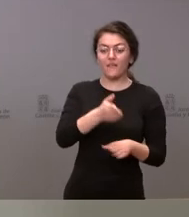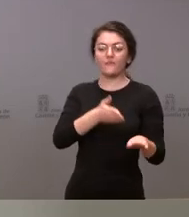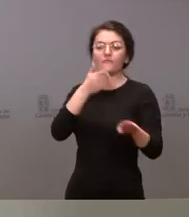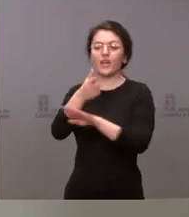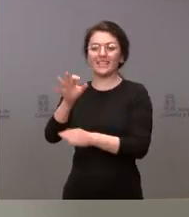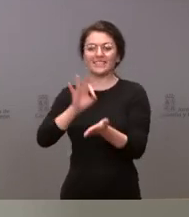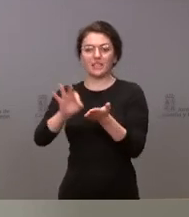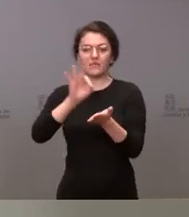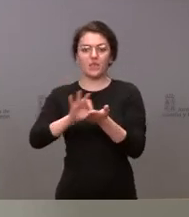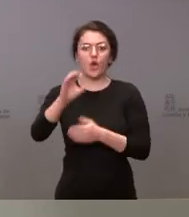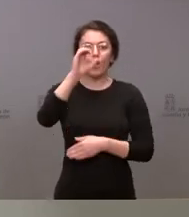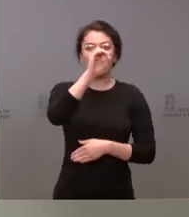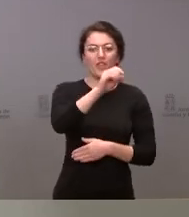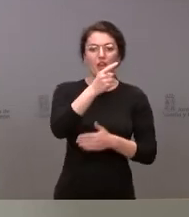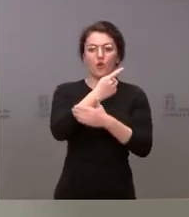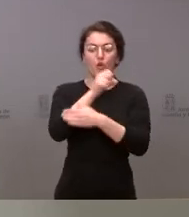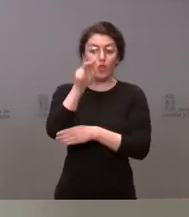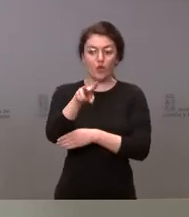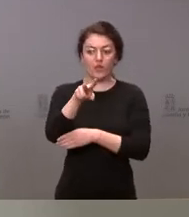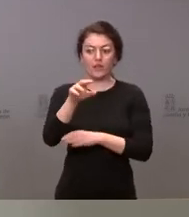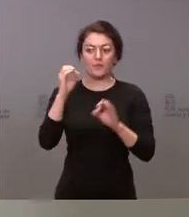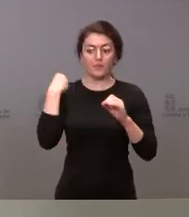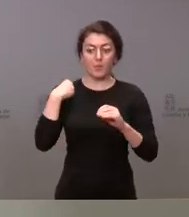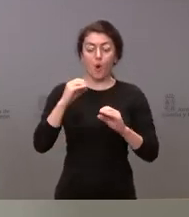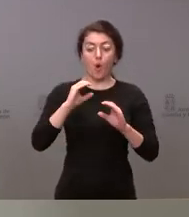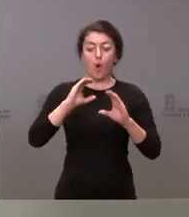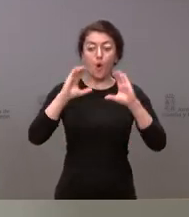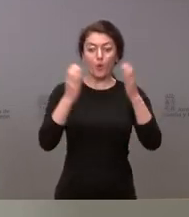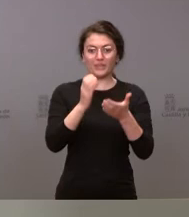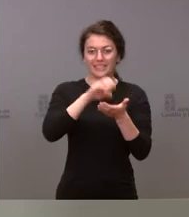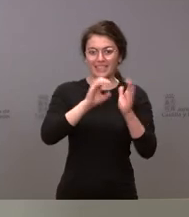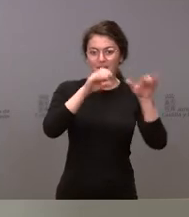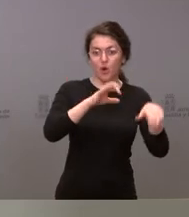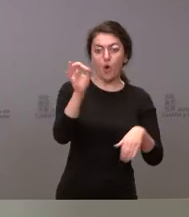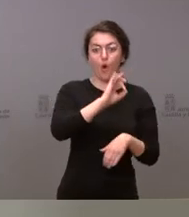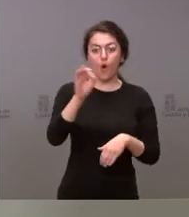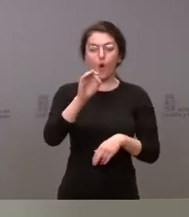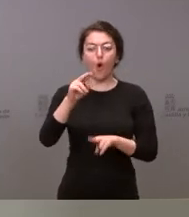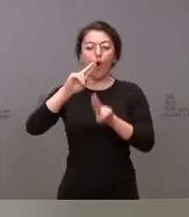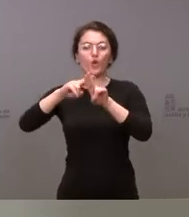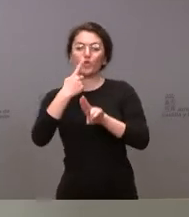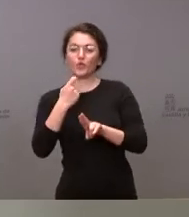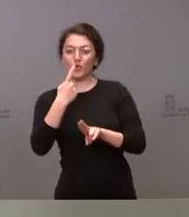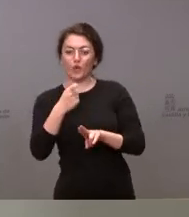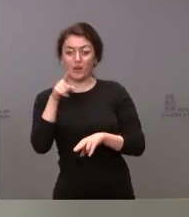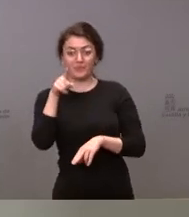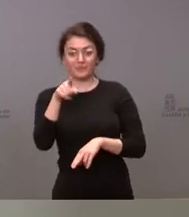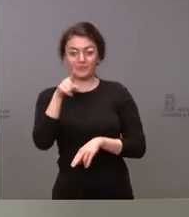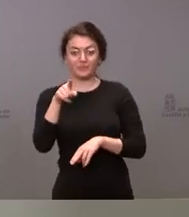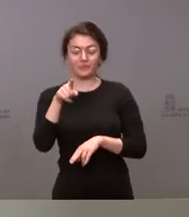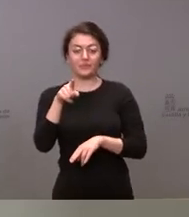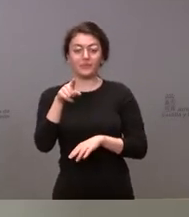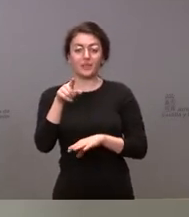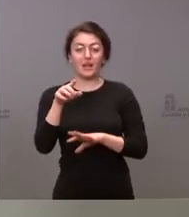012 de la Junta de Castilla y León como a Cruz Roja, que gestiona con la Junta de Castilla y el programa familiar